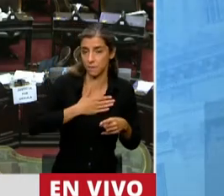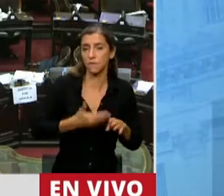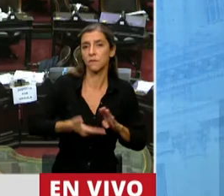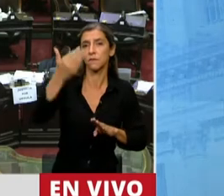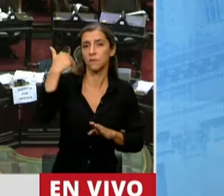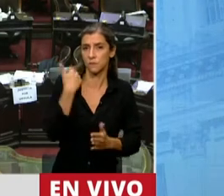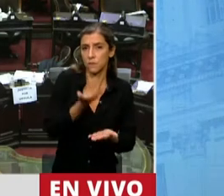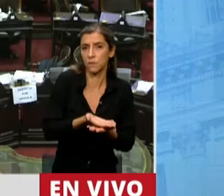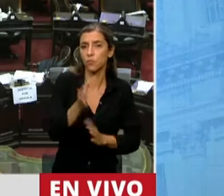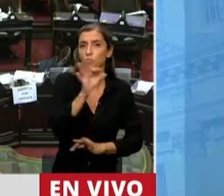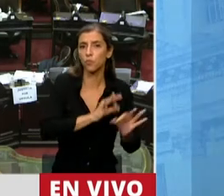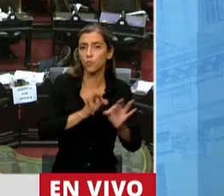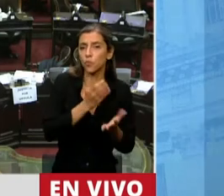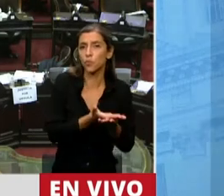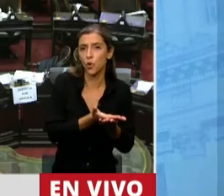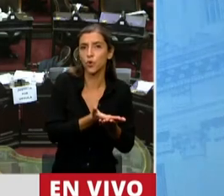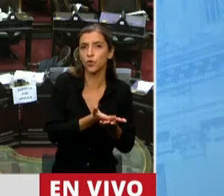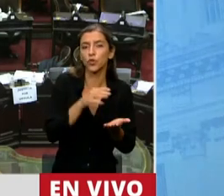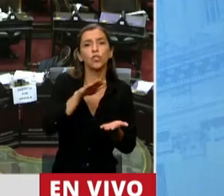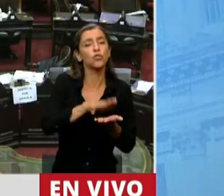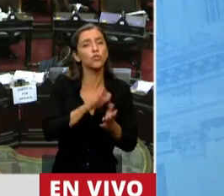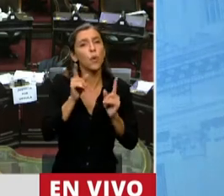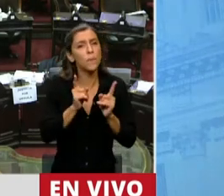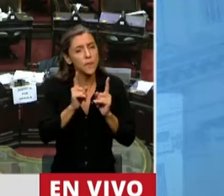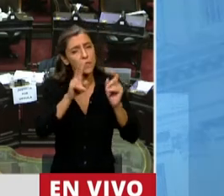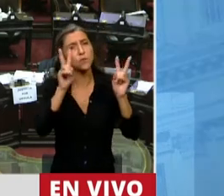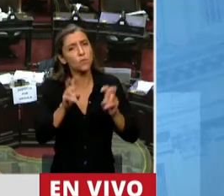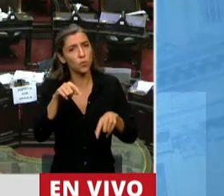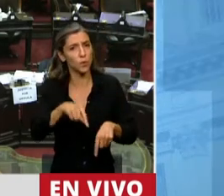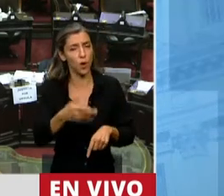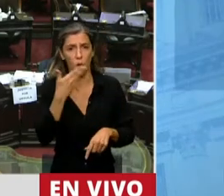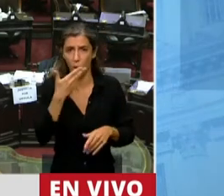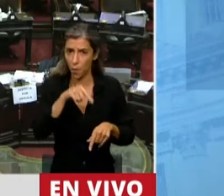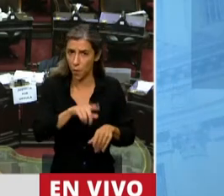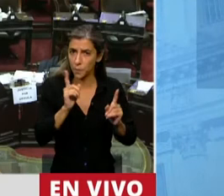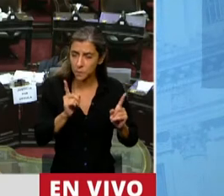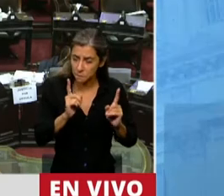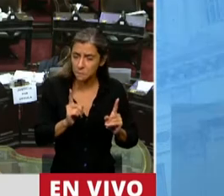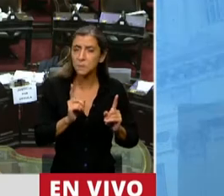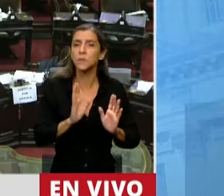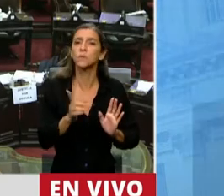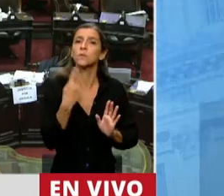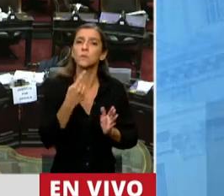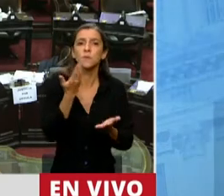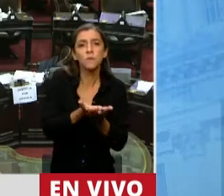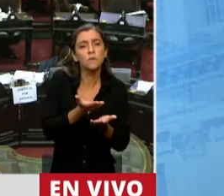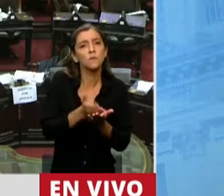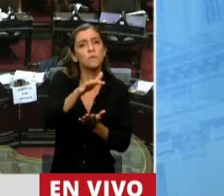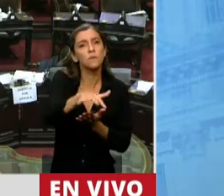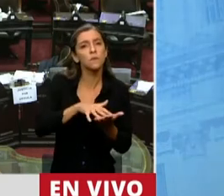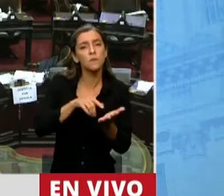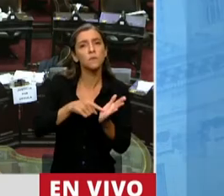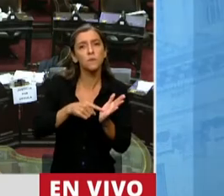proyectos en relación a este mismo tema que estamos tratando hoy, en donde proponemos que no solamente